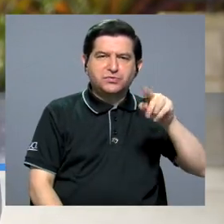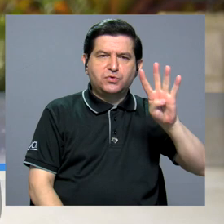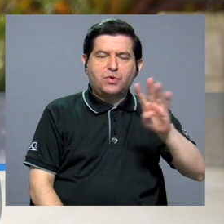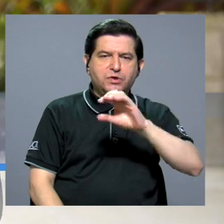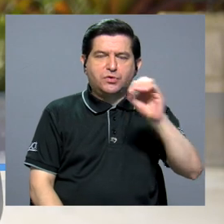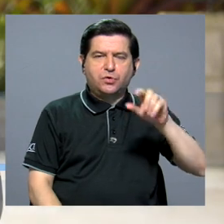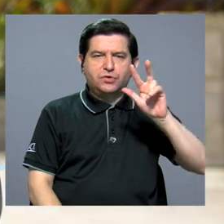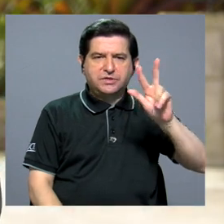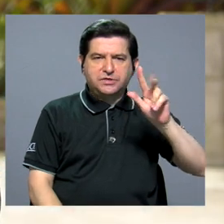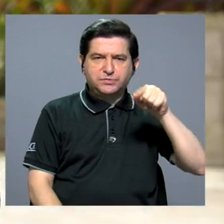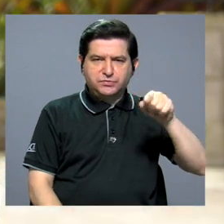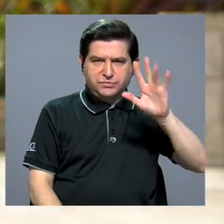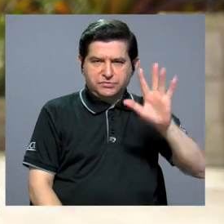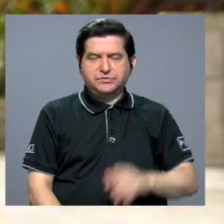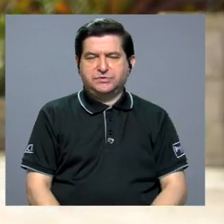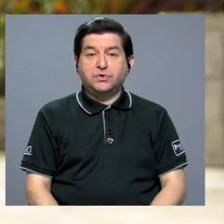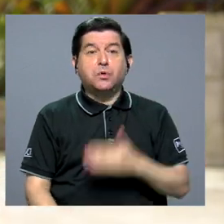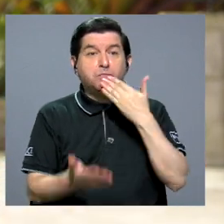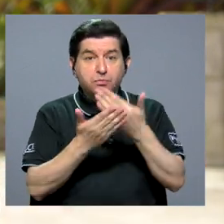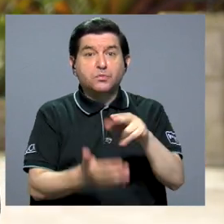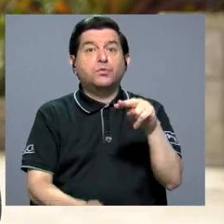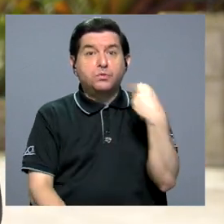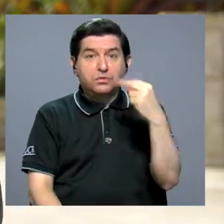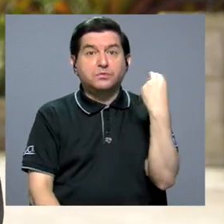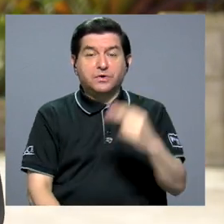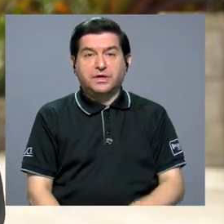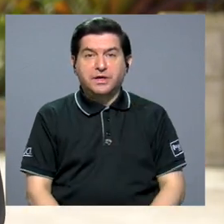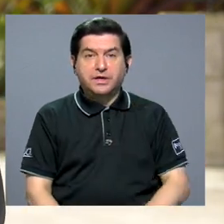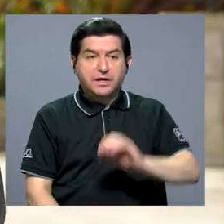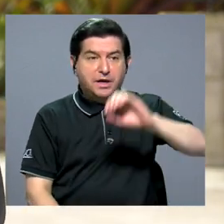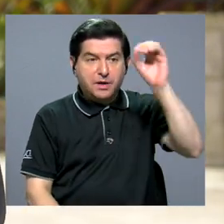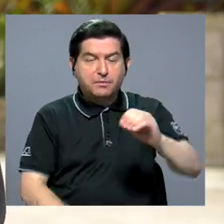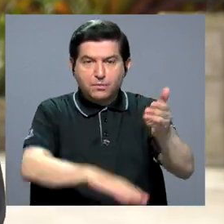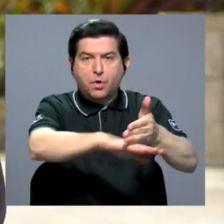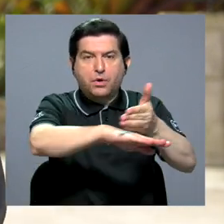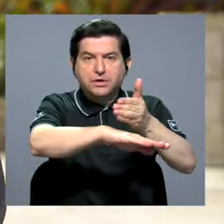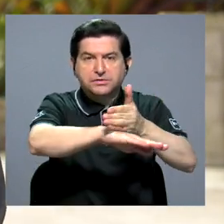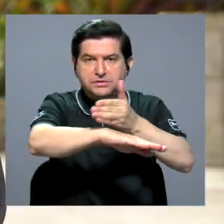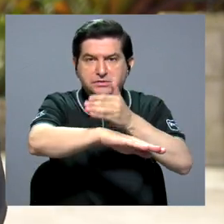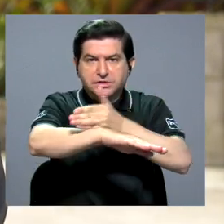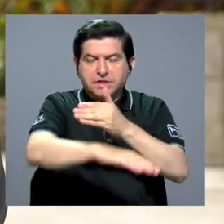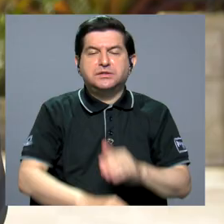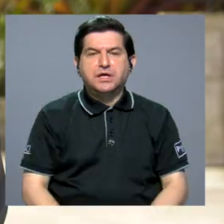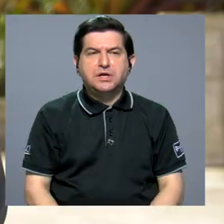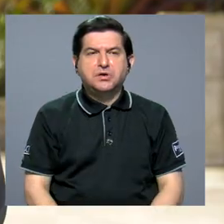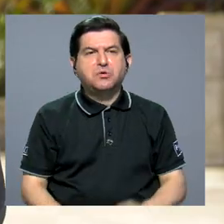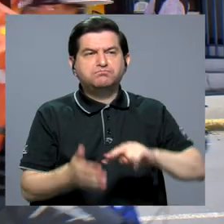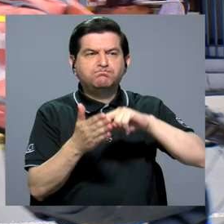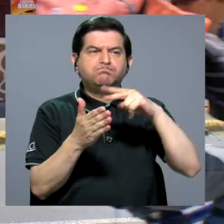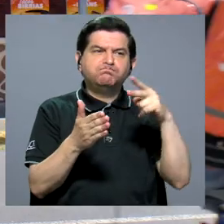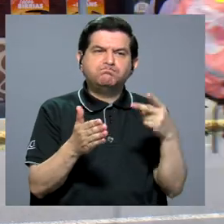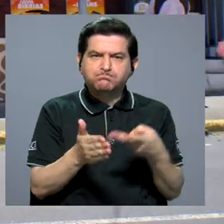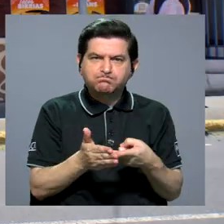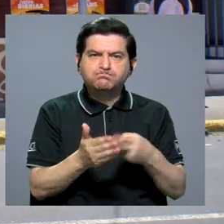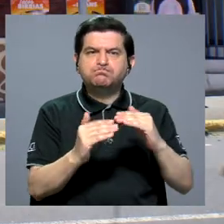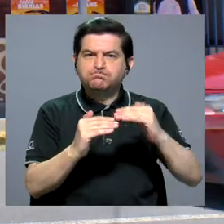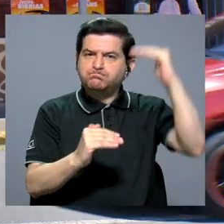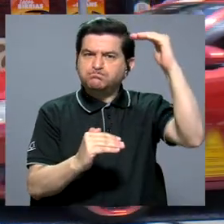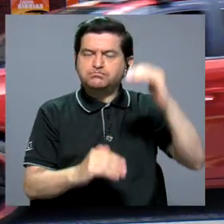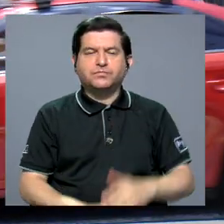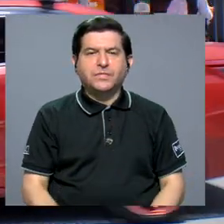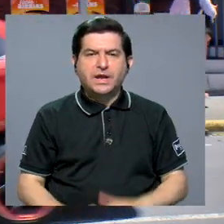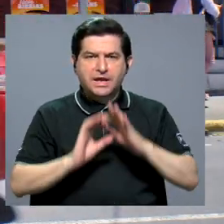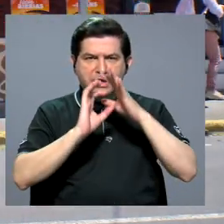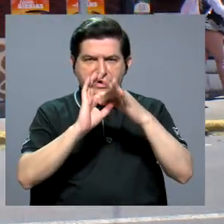.5. Creo que son buenas noticias porque son tasas de crecimiento relativamente altas.